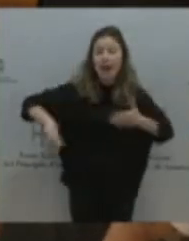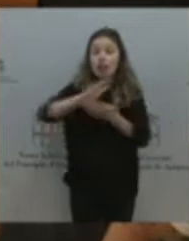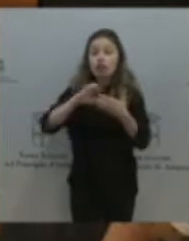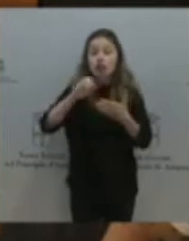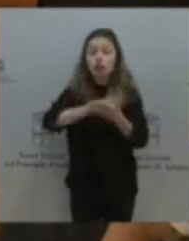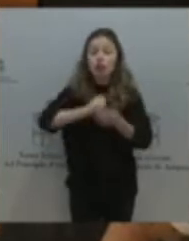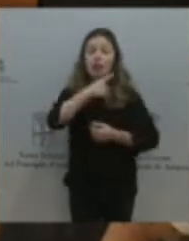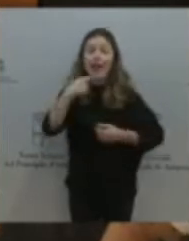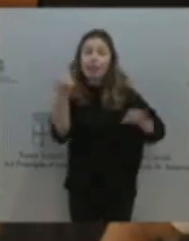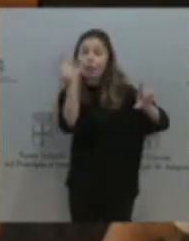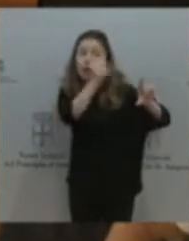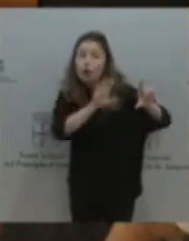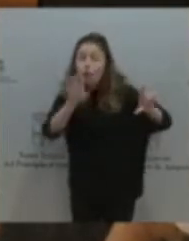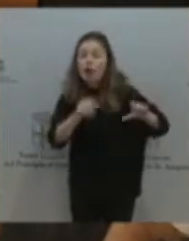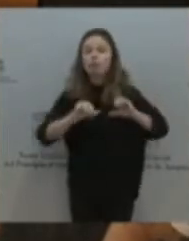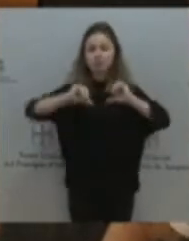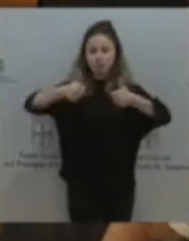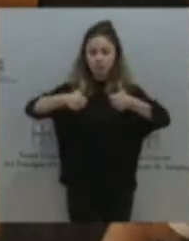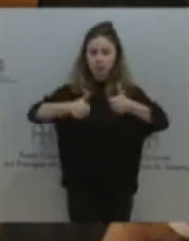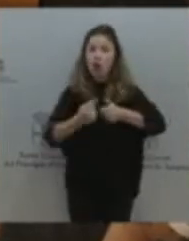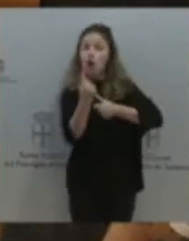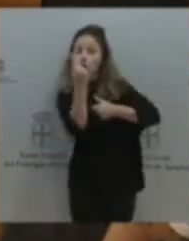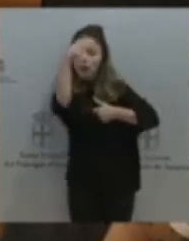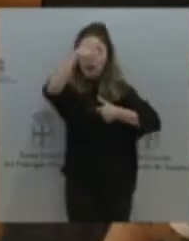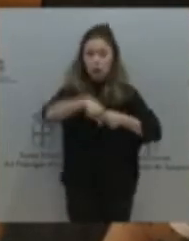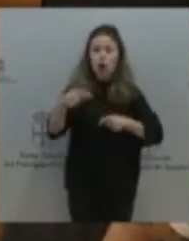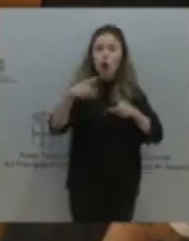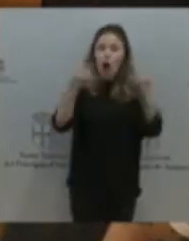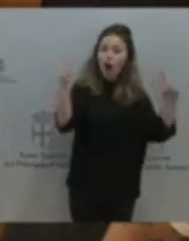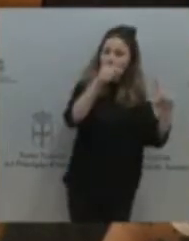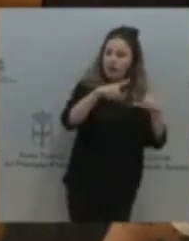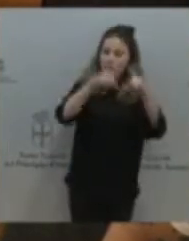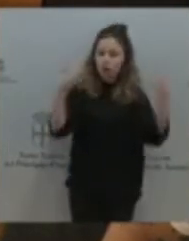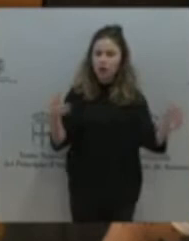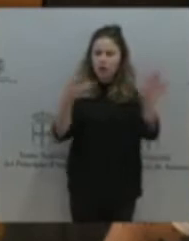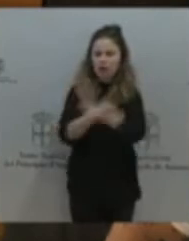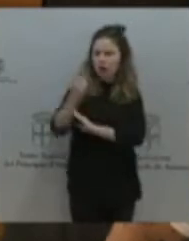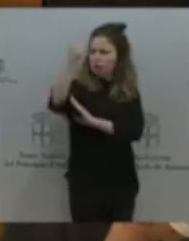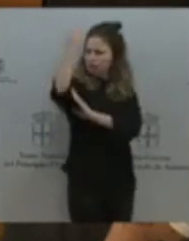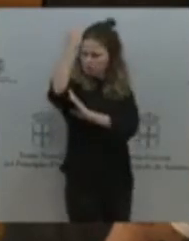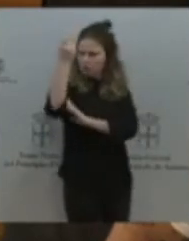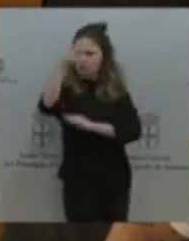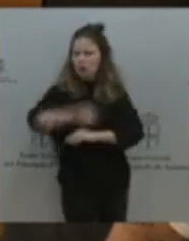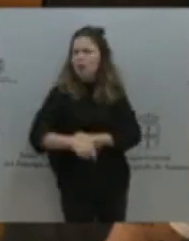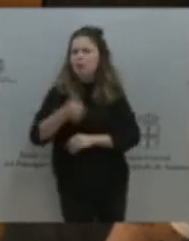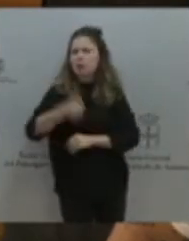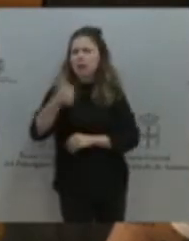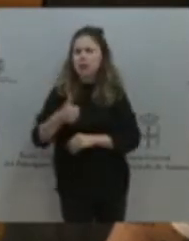occidente asturiano. Pero le hablo de más grandes éxitos, señor consejero, eucaliptos y minas auríferas.